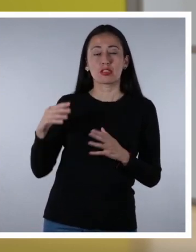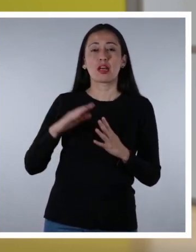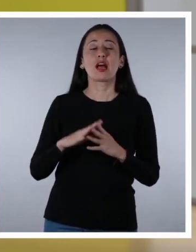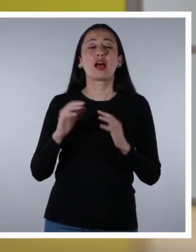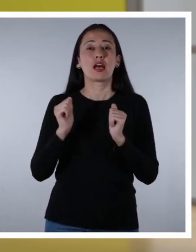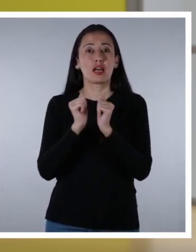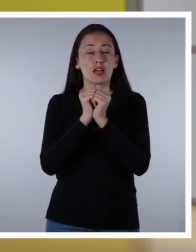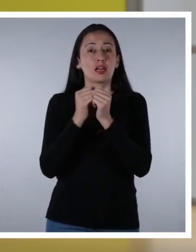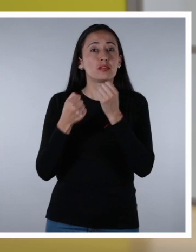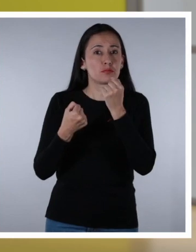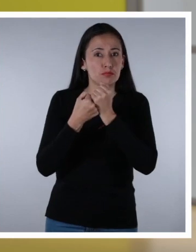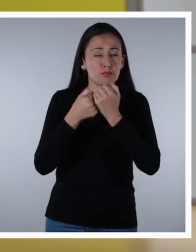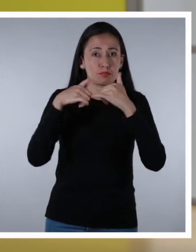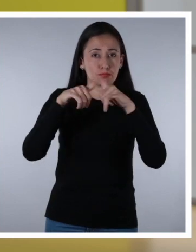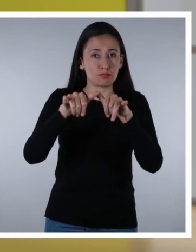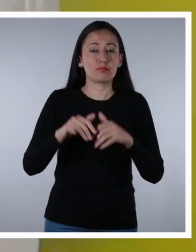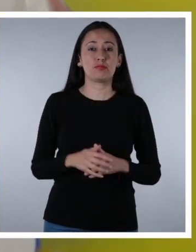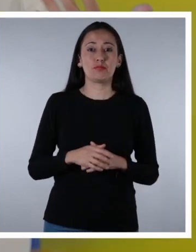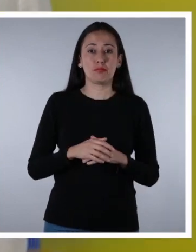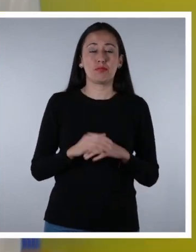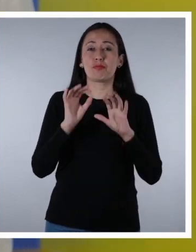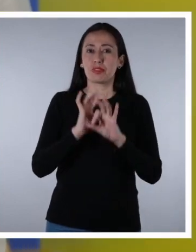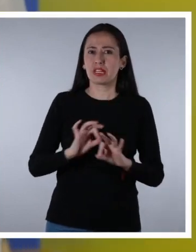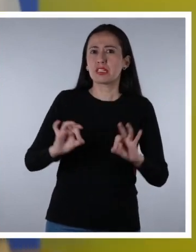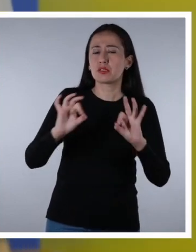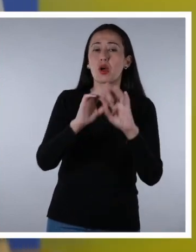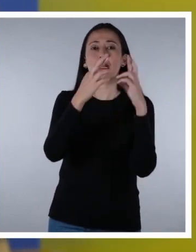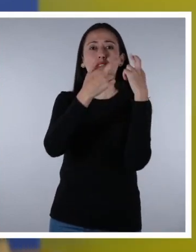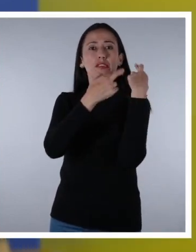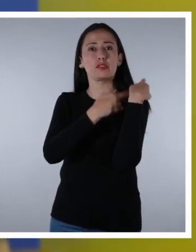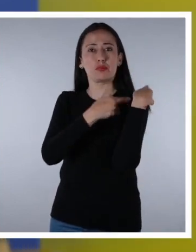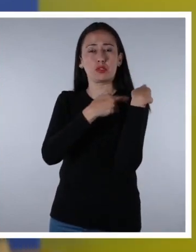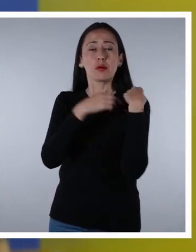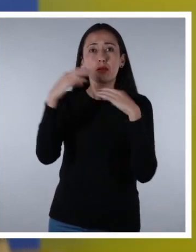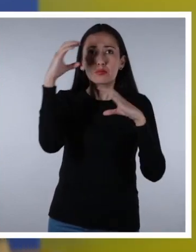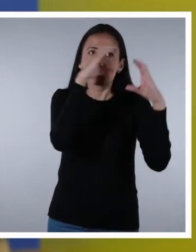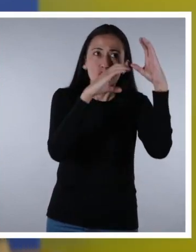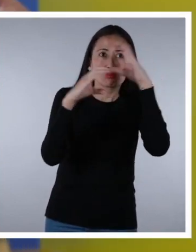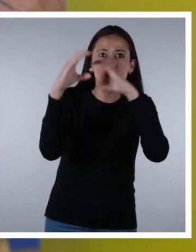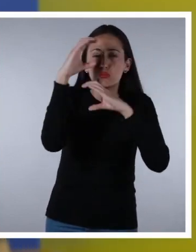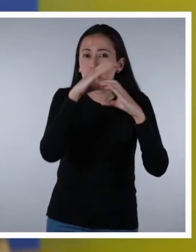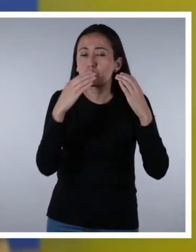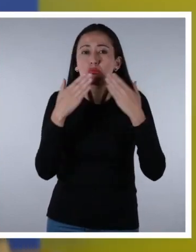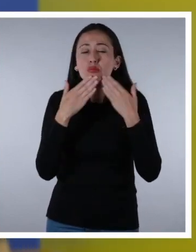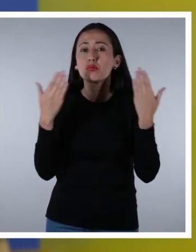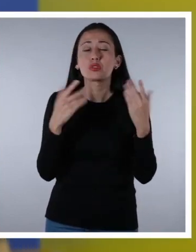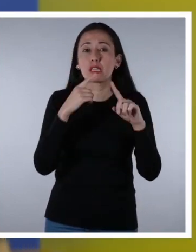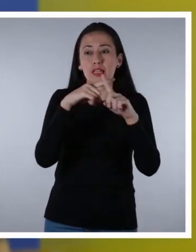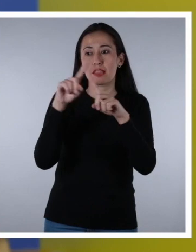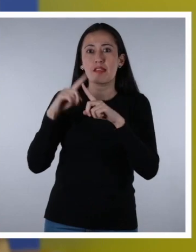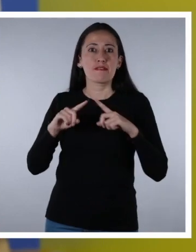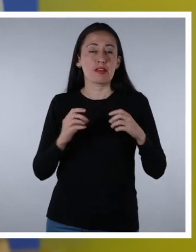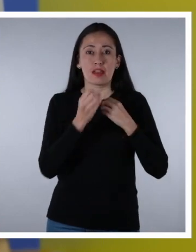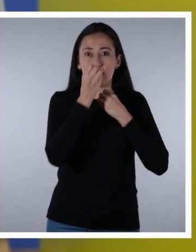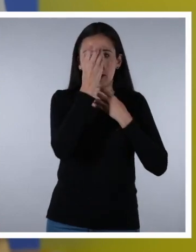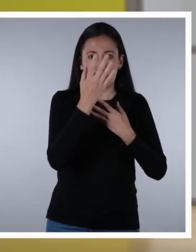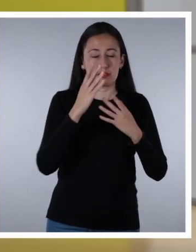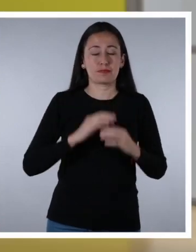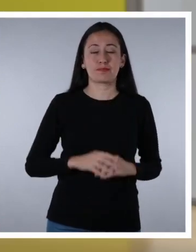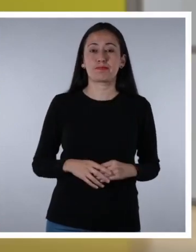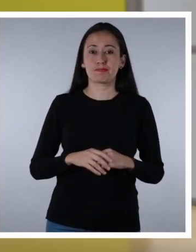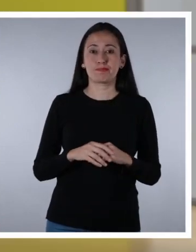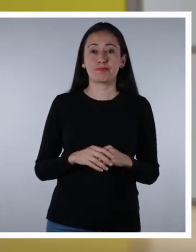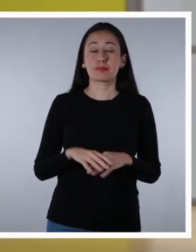apropiada y pertinente. Y es nuestra responsabilidad buscar fuentes de información variada con diferentes enfoques.